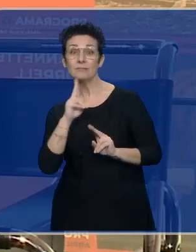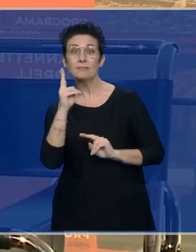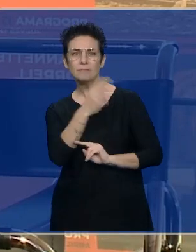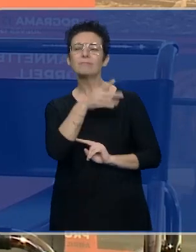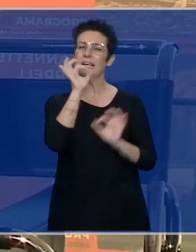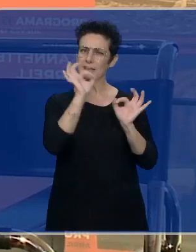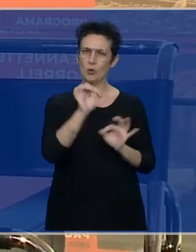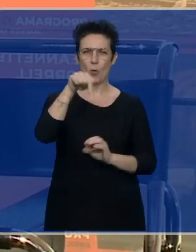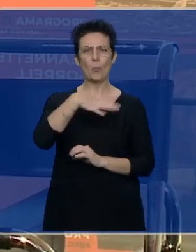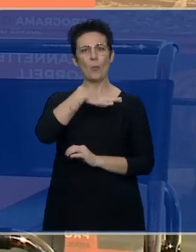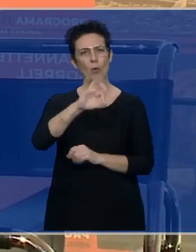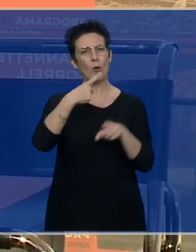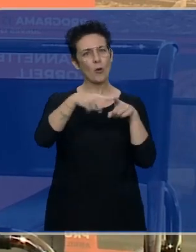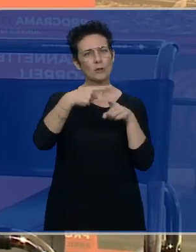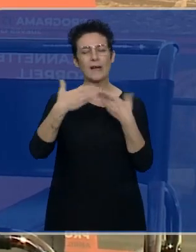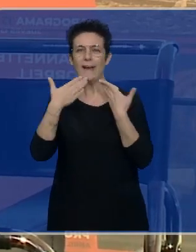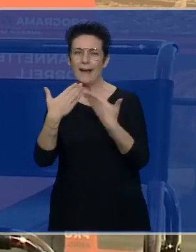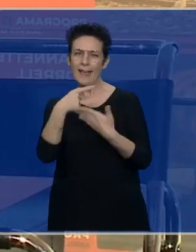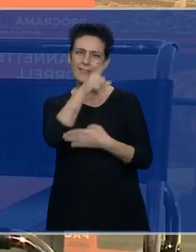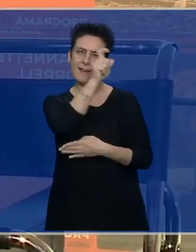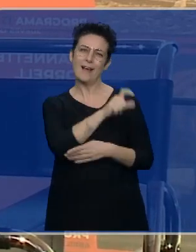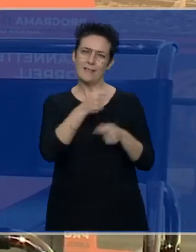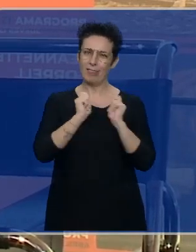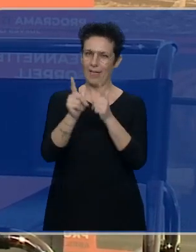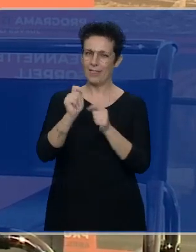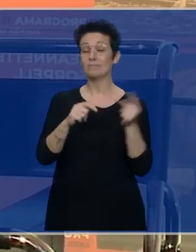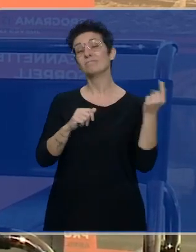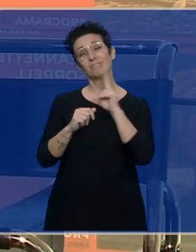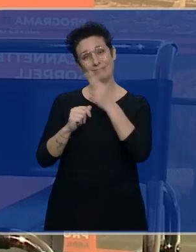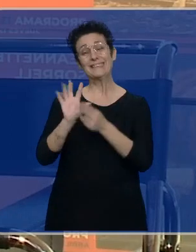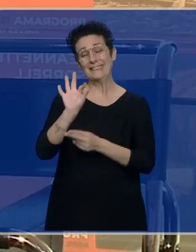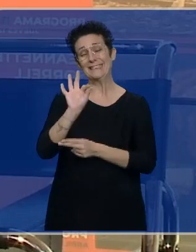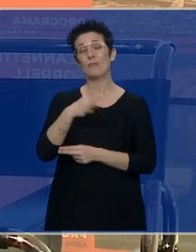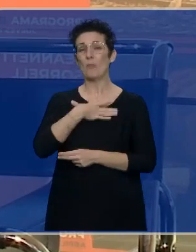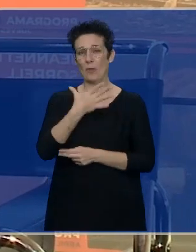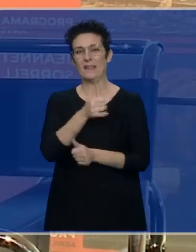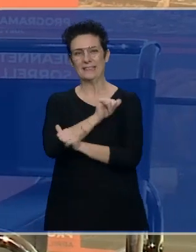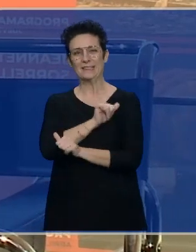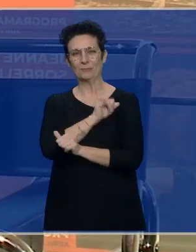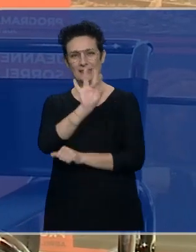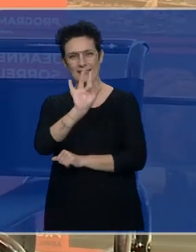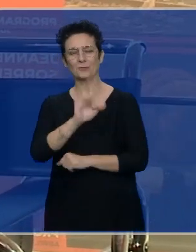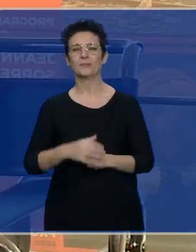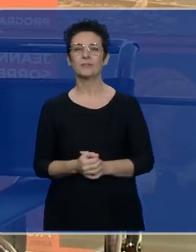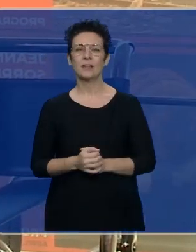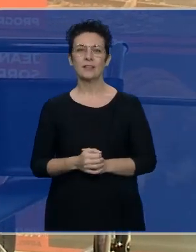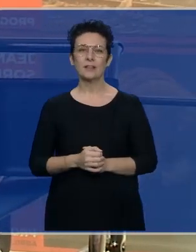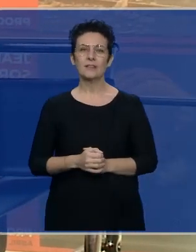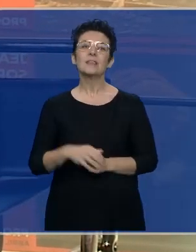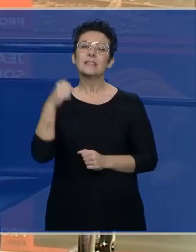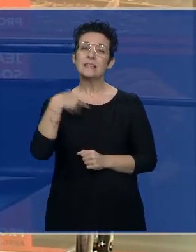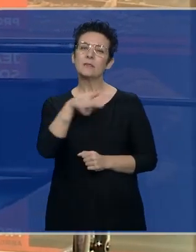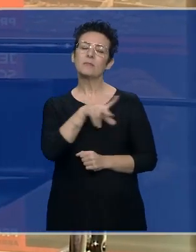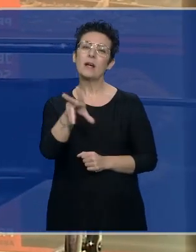a aprender también muchas cosas gracias a ti. Bueno, espero contar alguna interesante. Esta es la 39ª